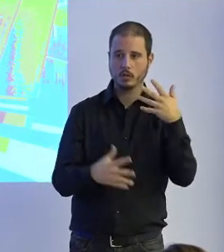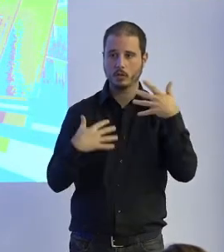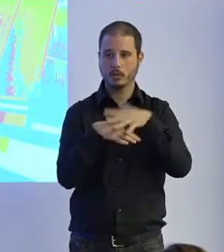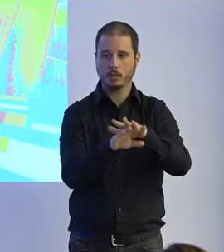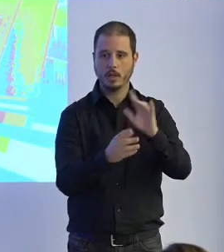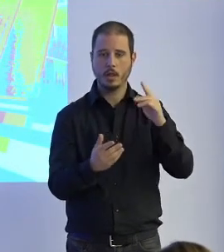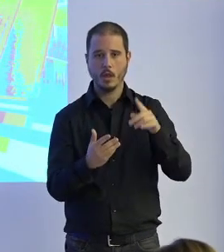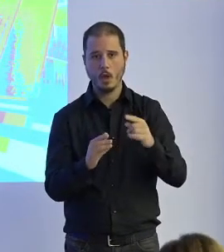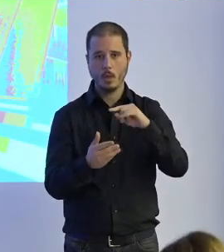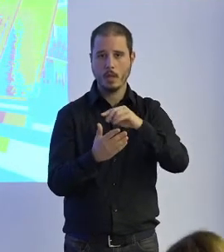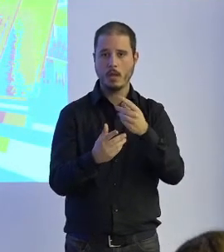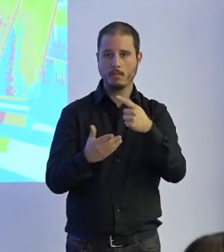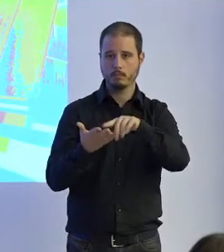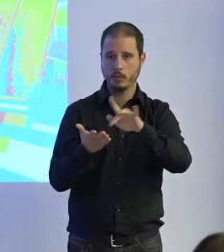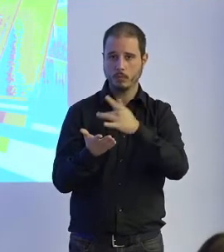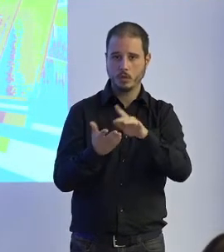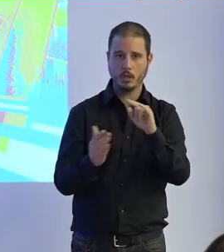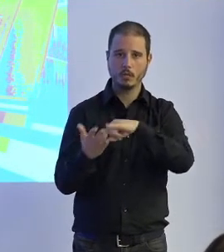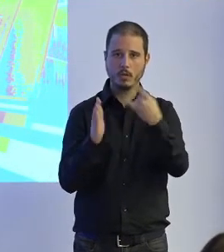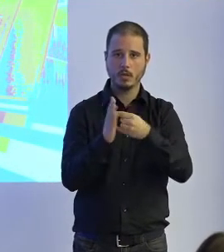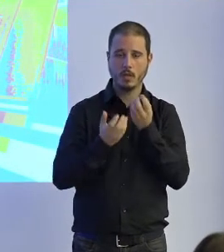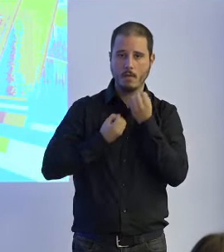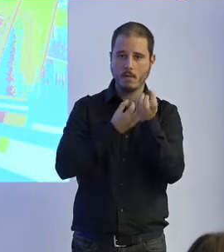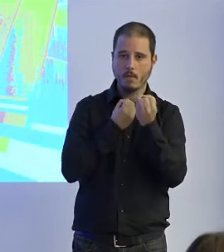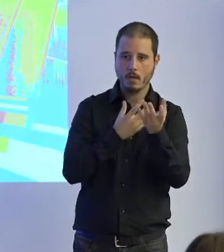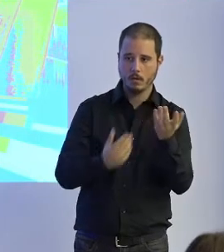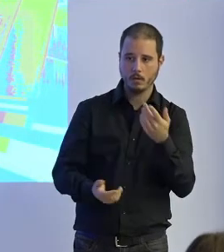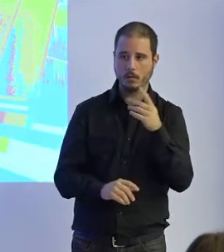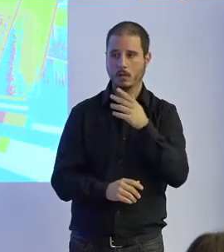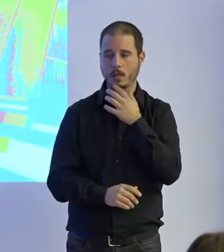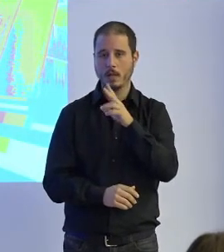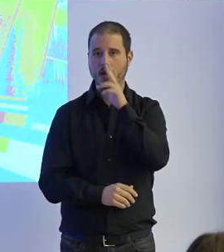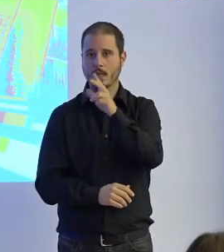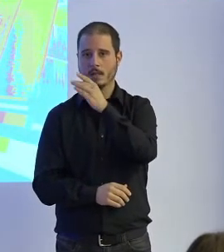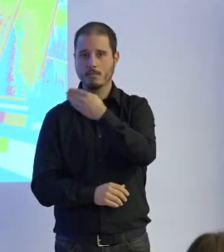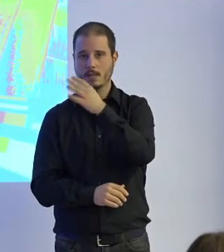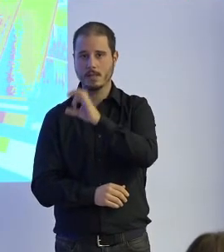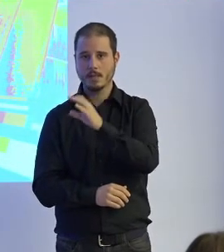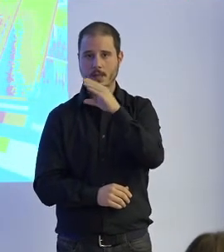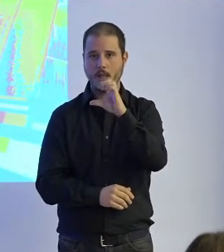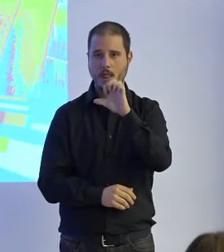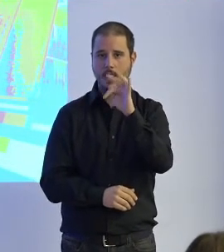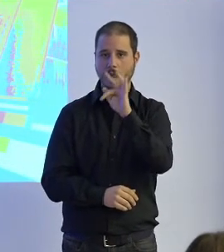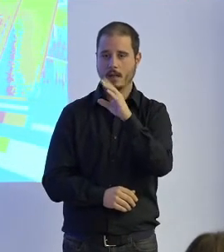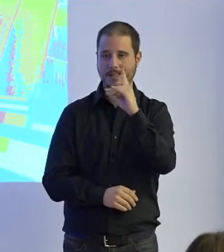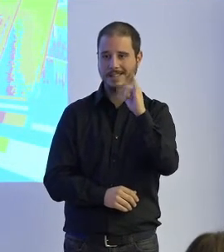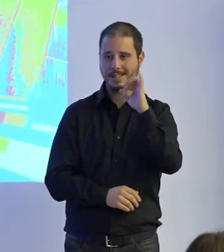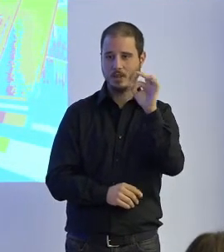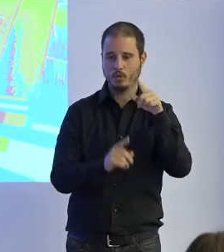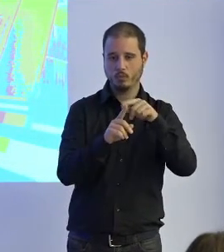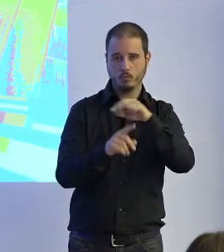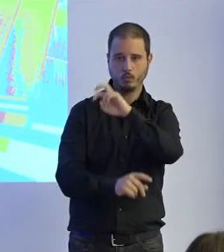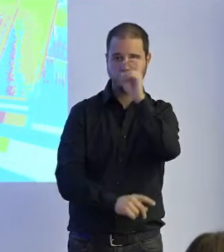y sistemas de información empleando estándares como el HL7 CEN DICON etcétera así como en